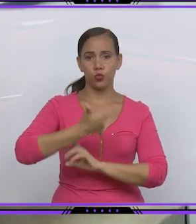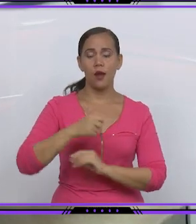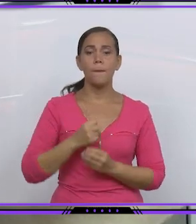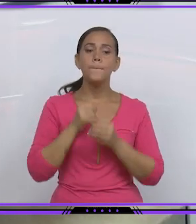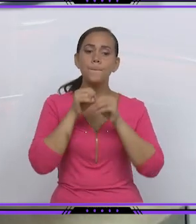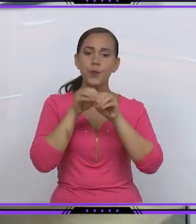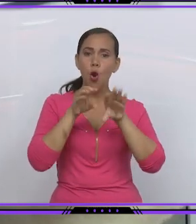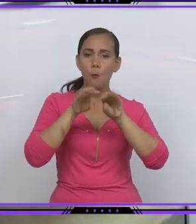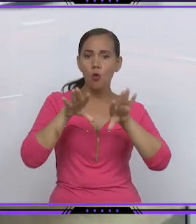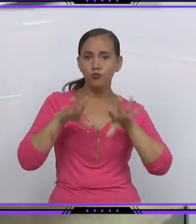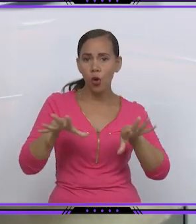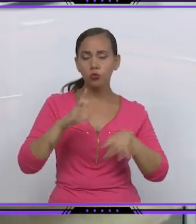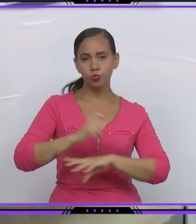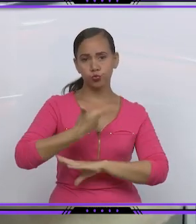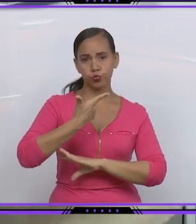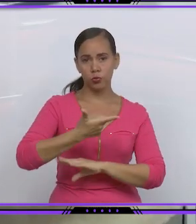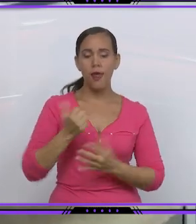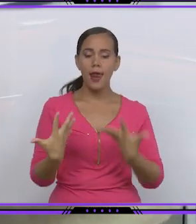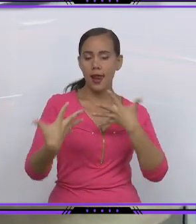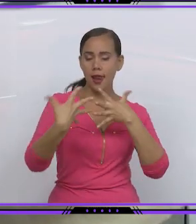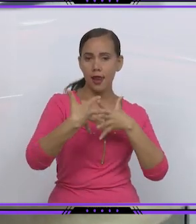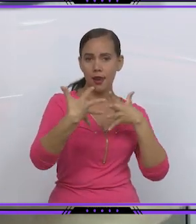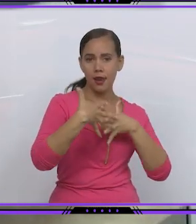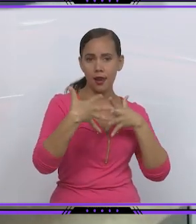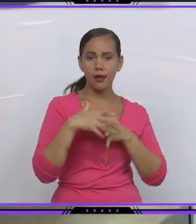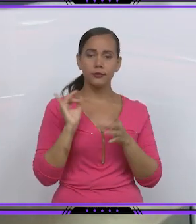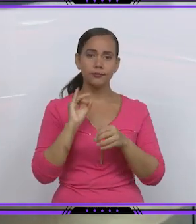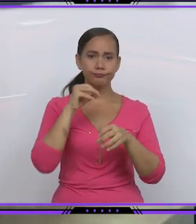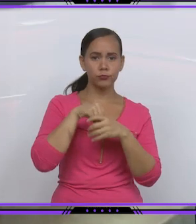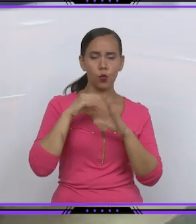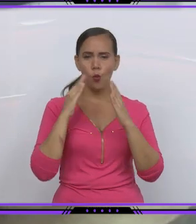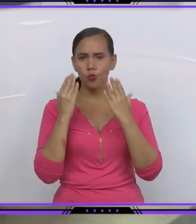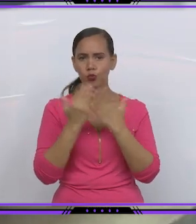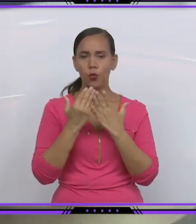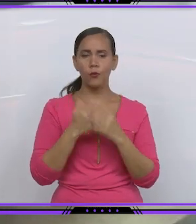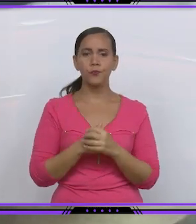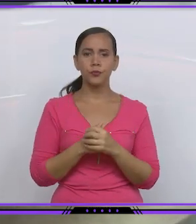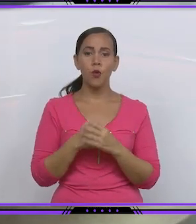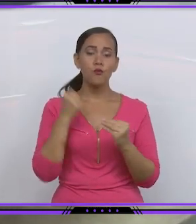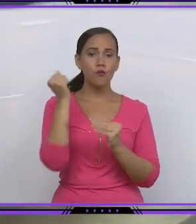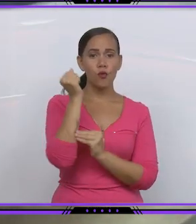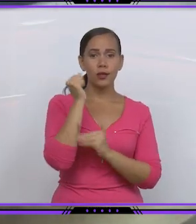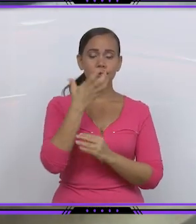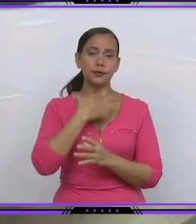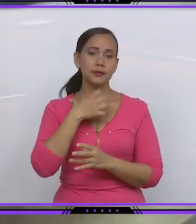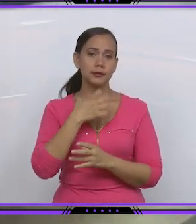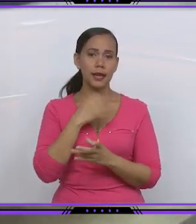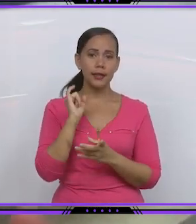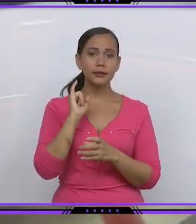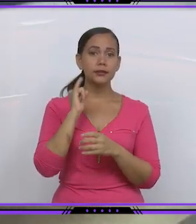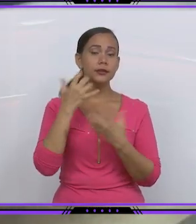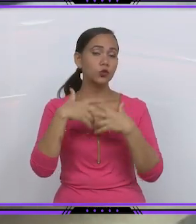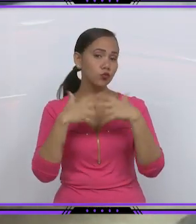hablando de promoción cultural están hablando de relaciones con la institucionalidad toda están hablando de las fortalezas que tiene la